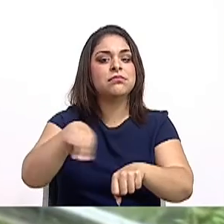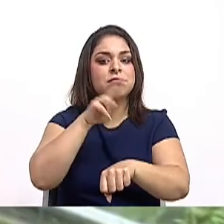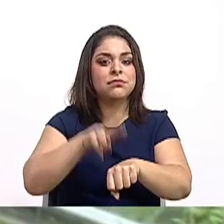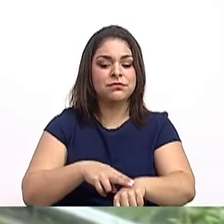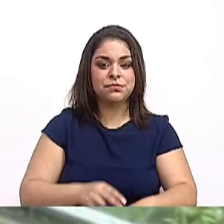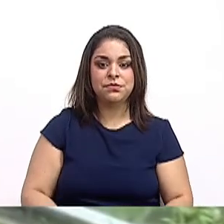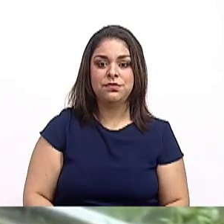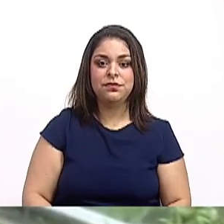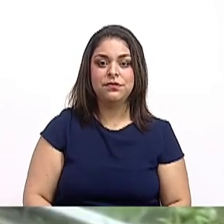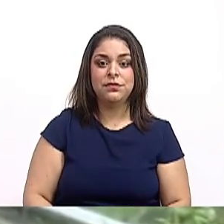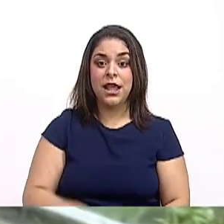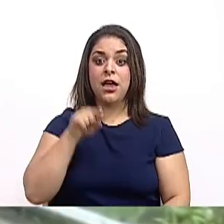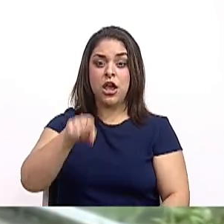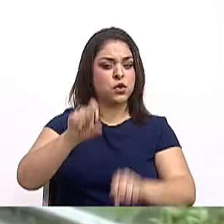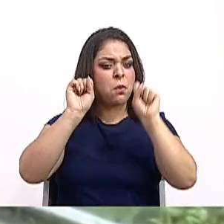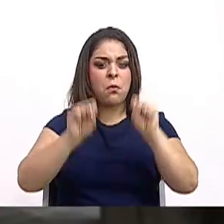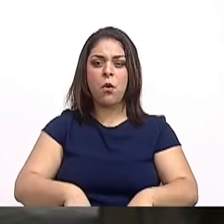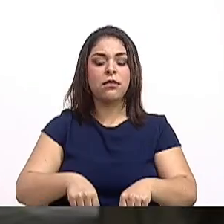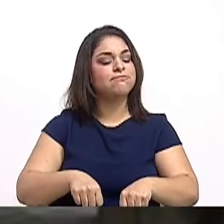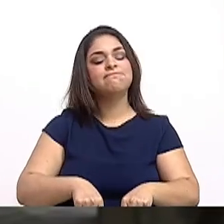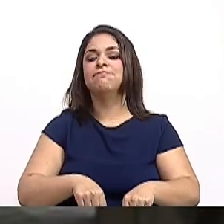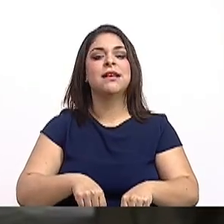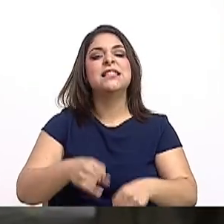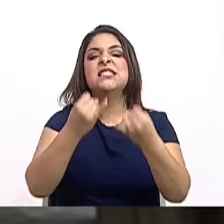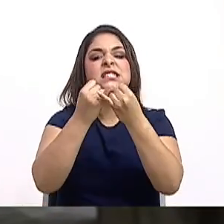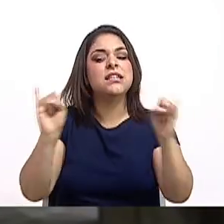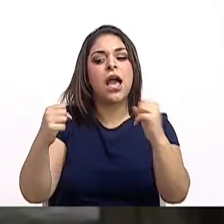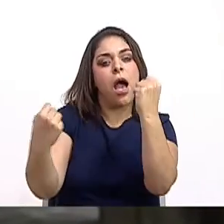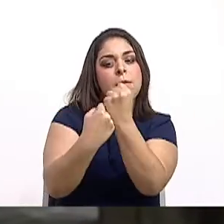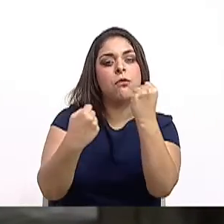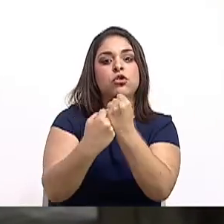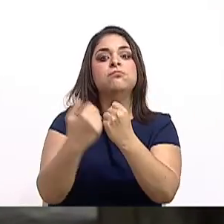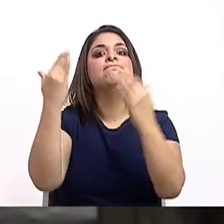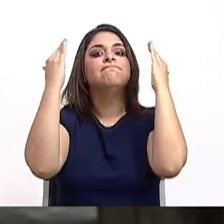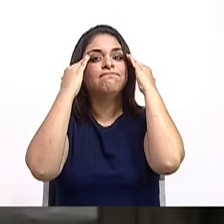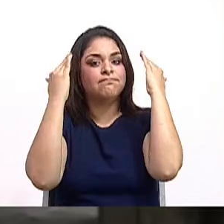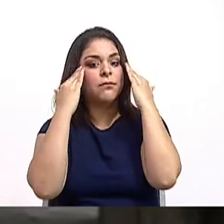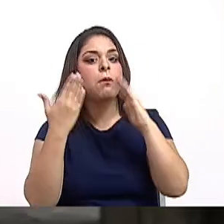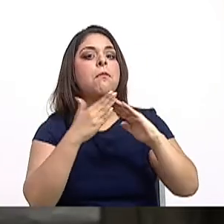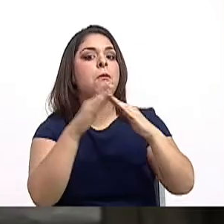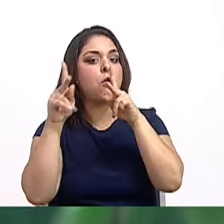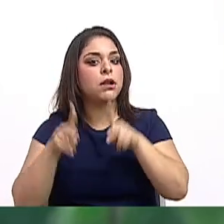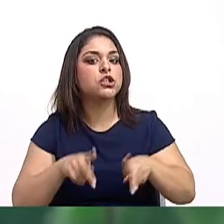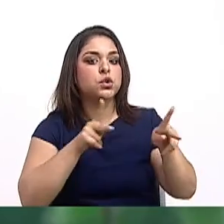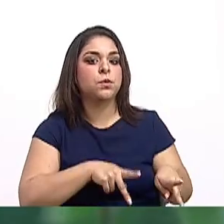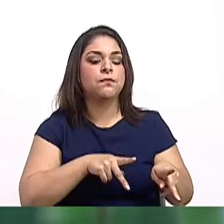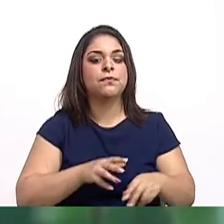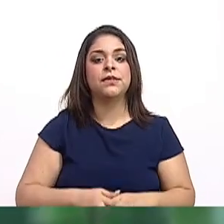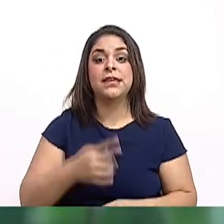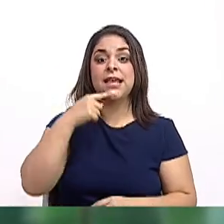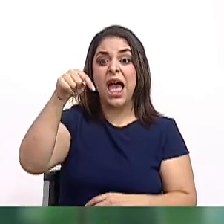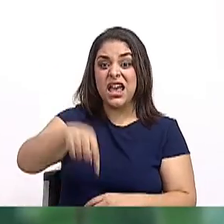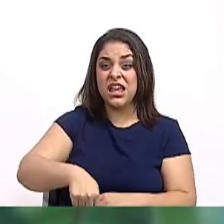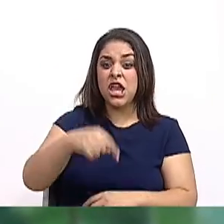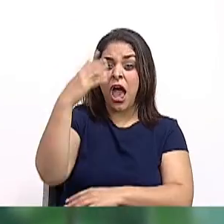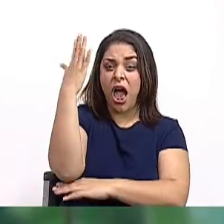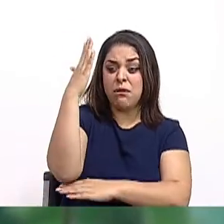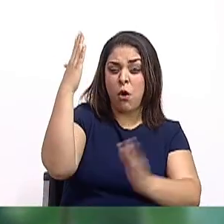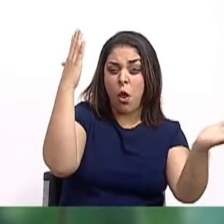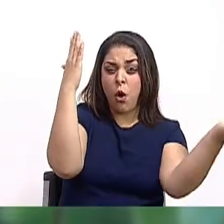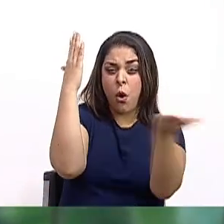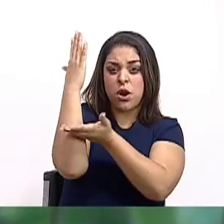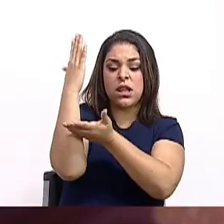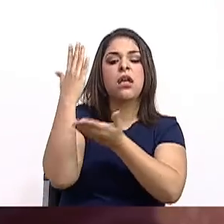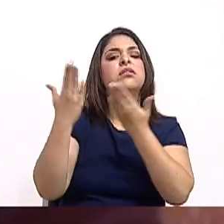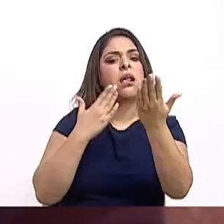Nada de esto sería posible sin el apoyo y concientización de la población. Aquí para cortar árboles tiene que ser un árbol